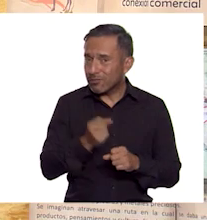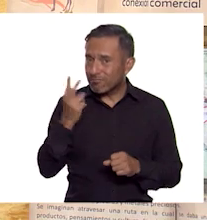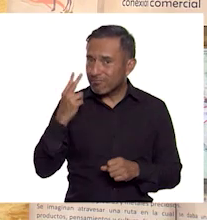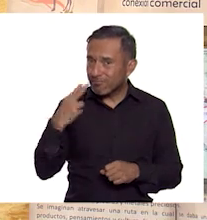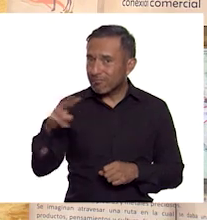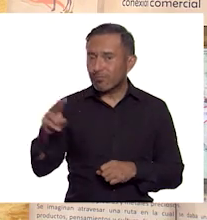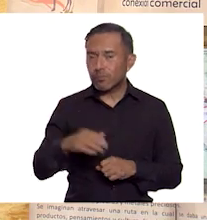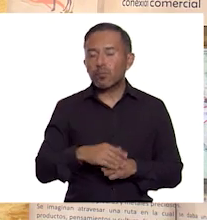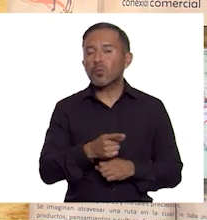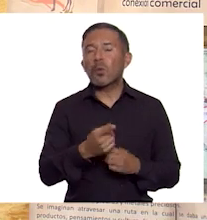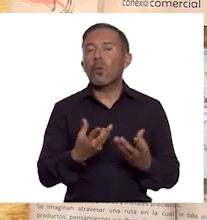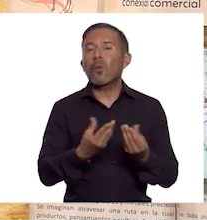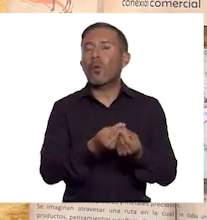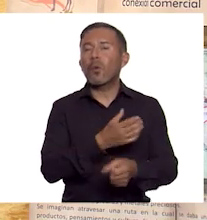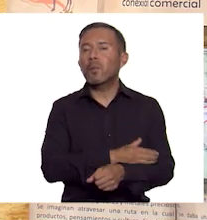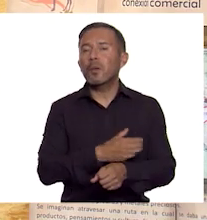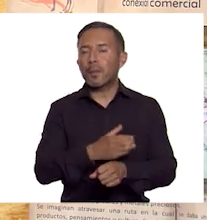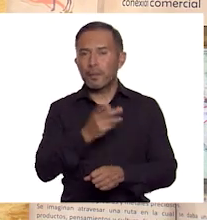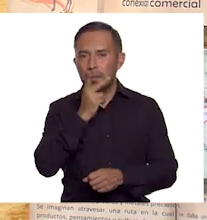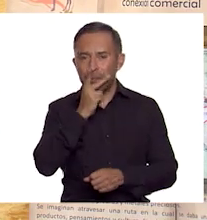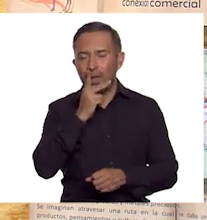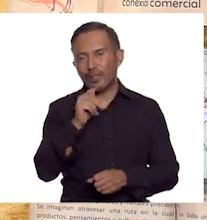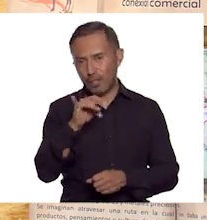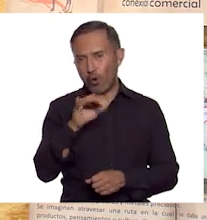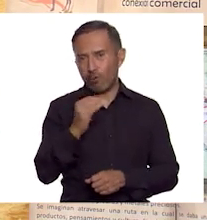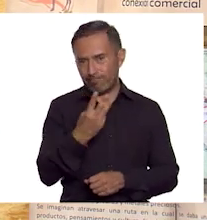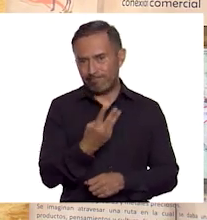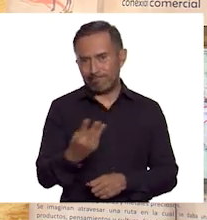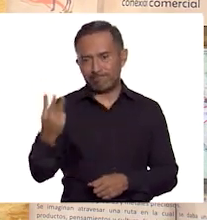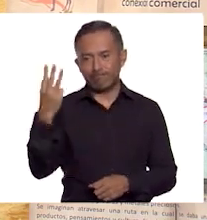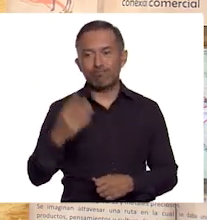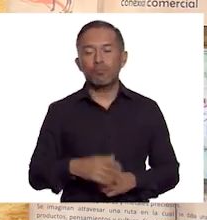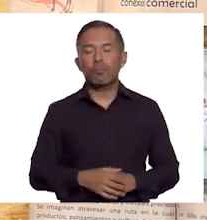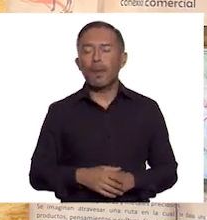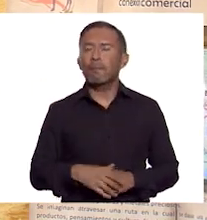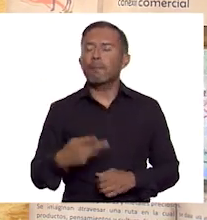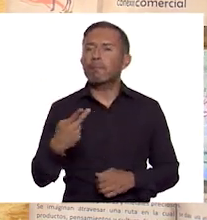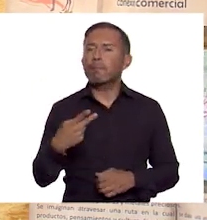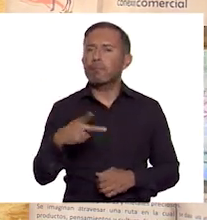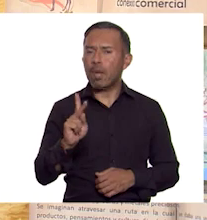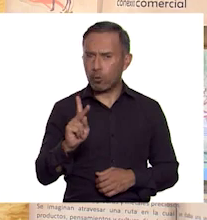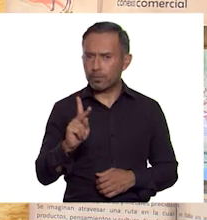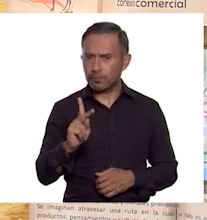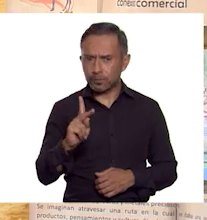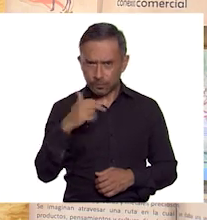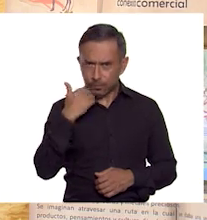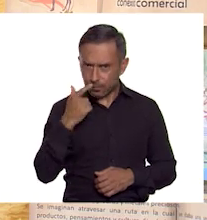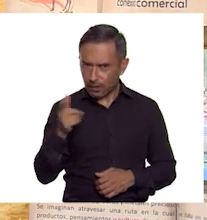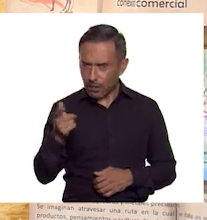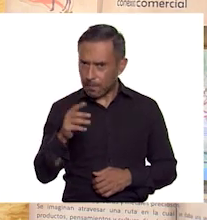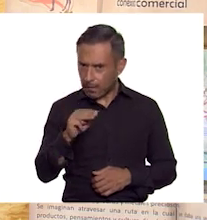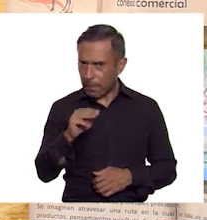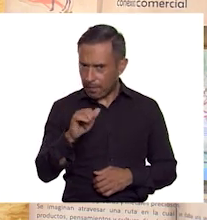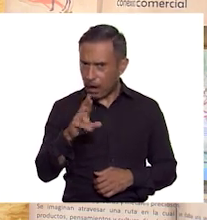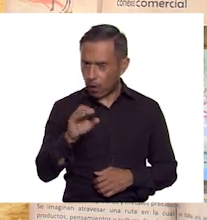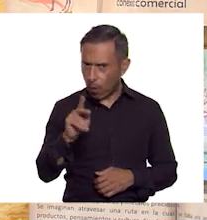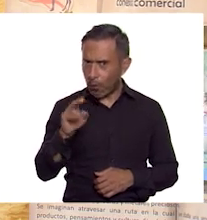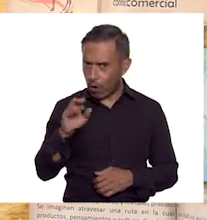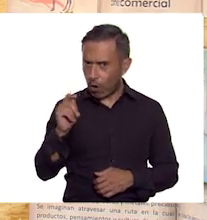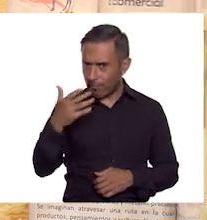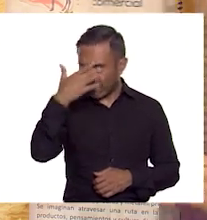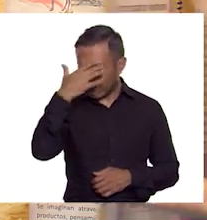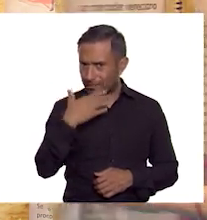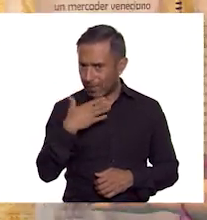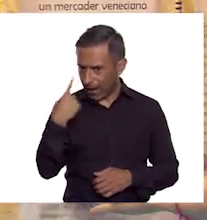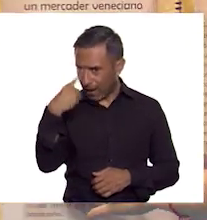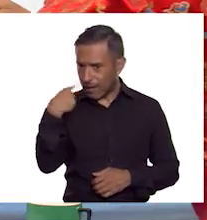Partió en compañía de su padre y su tío. Vero, ¿me haces favor de presentarles a Marco Polo a los chicos y chicas de Aprenden